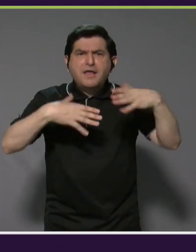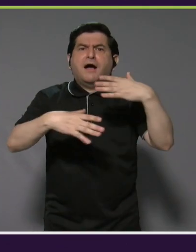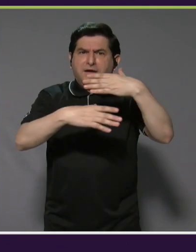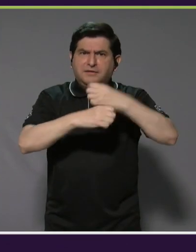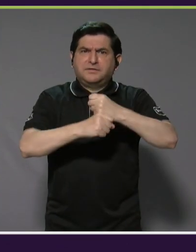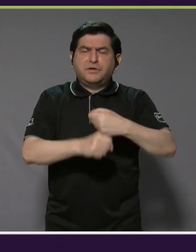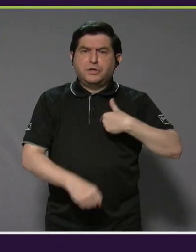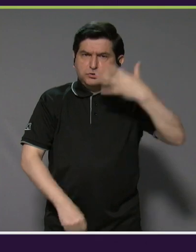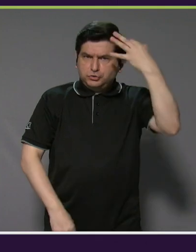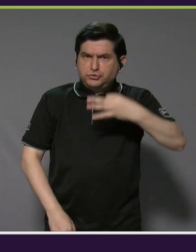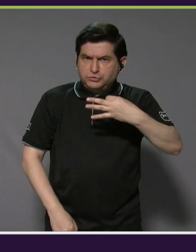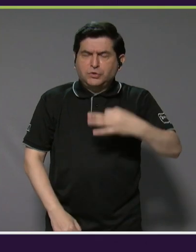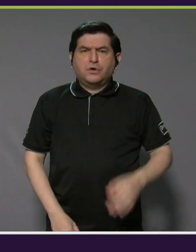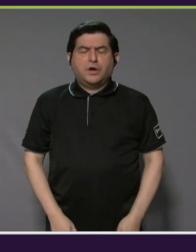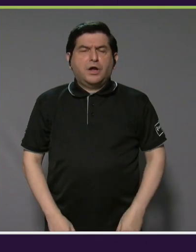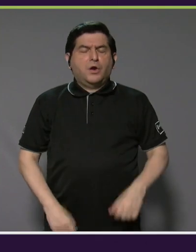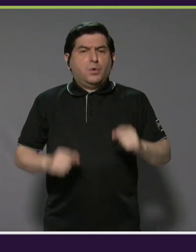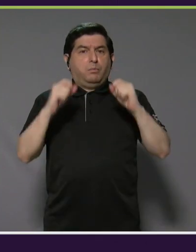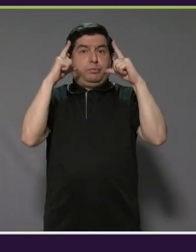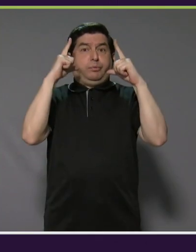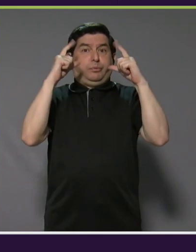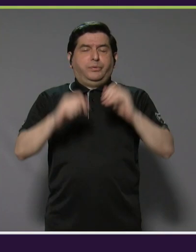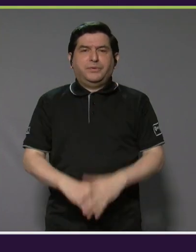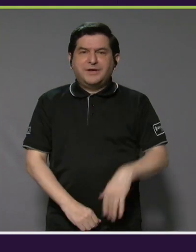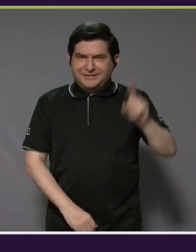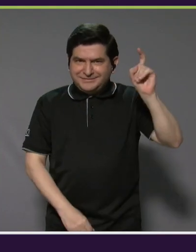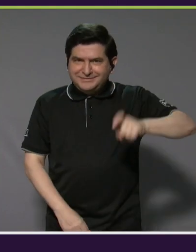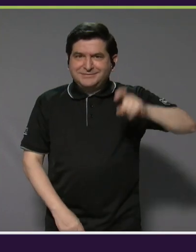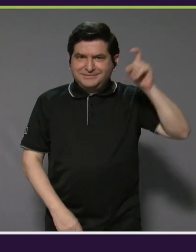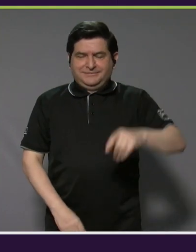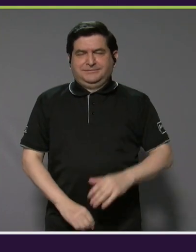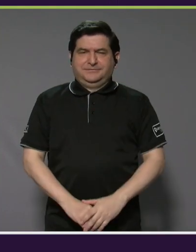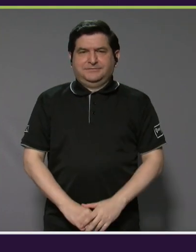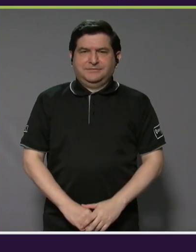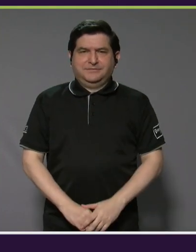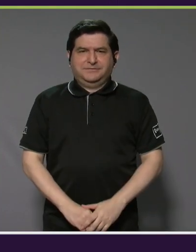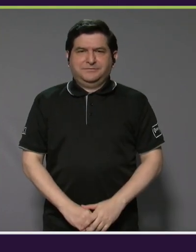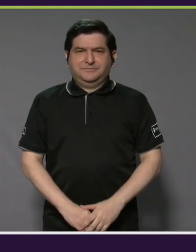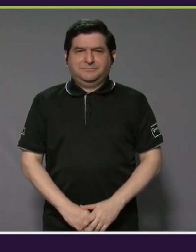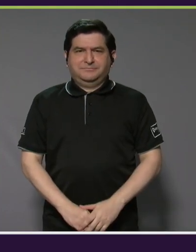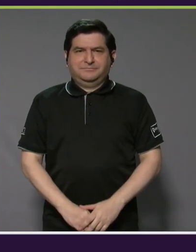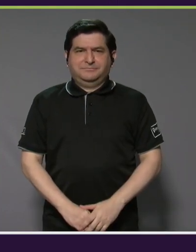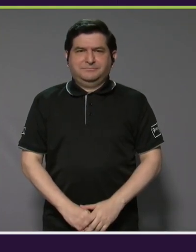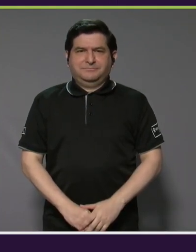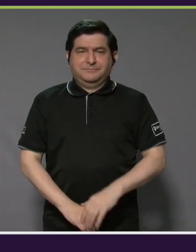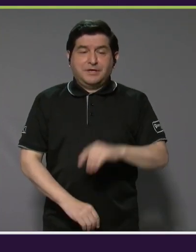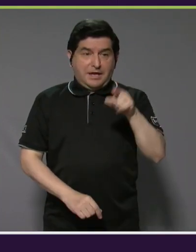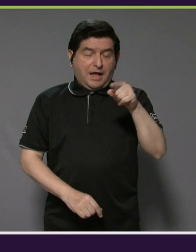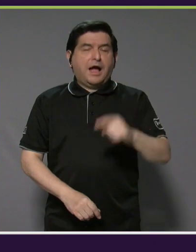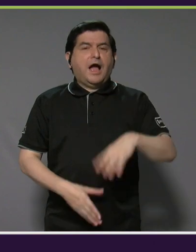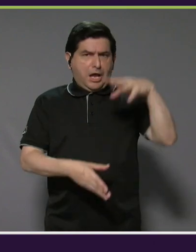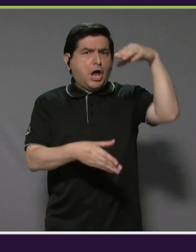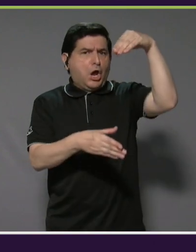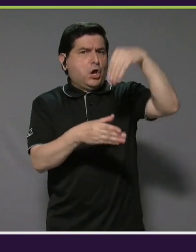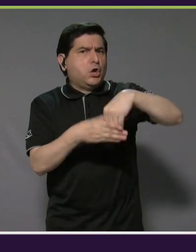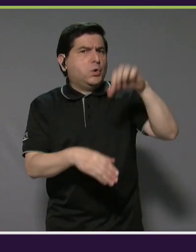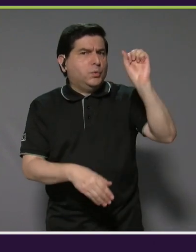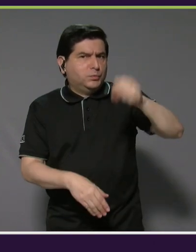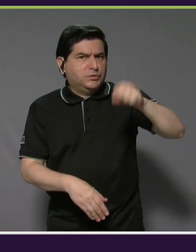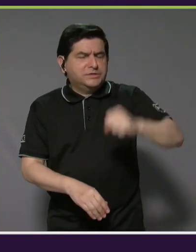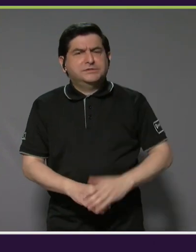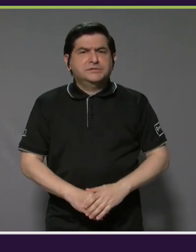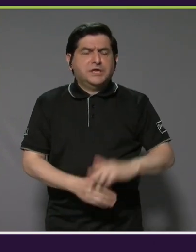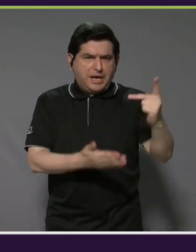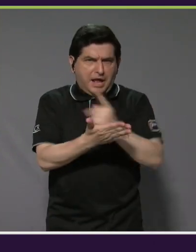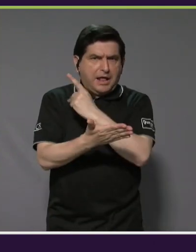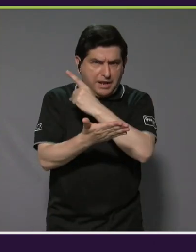me parece algo increíble. Deberían tomar más en cuenta la